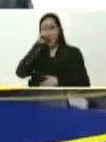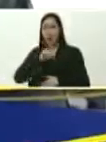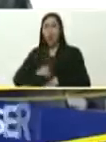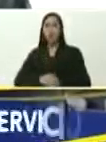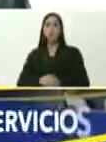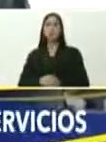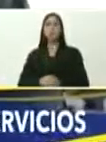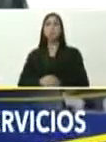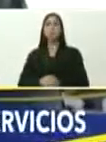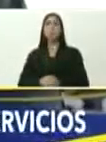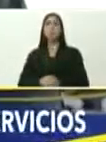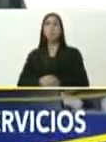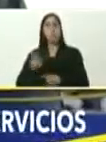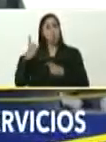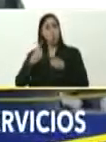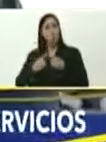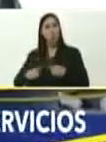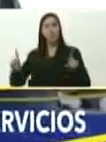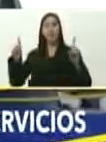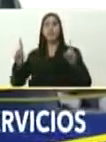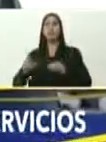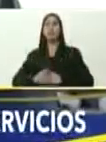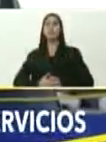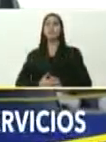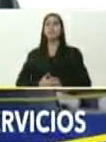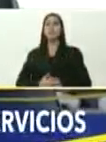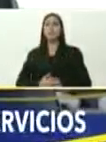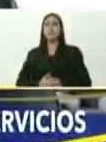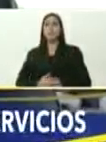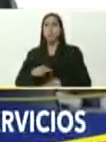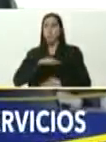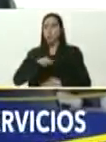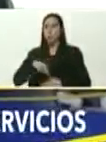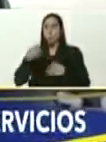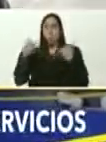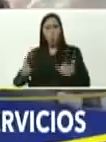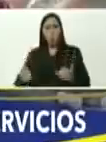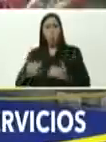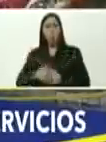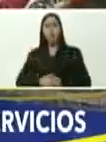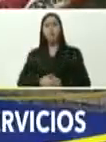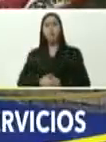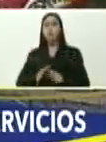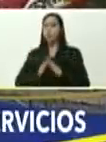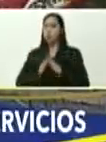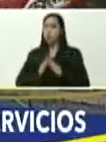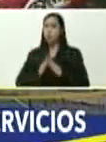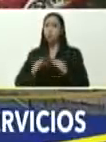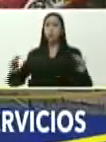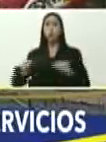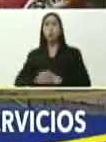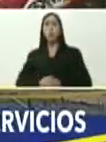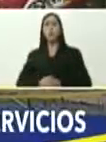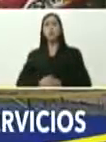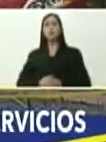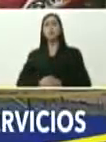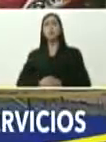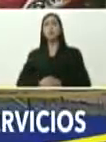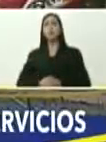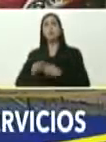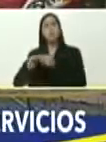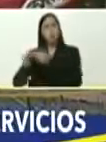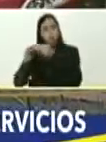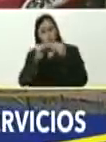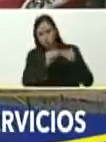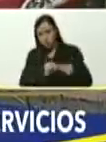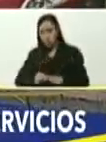con este plan, que se desarrolló, con el plan sectorial, y estamos, en este momento, ya con toda la, digamos, la visual, para la recuperación,